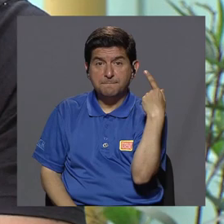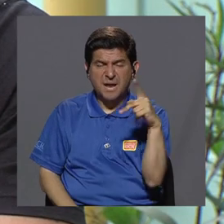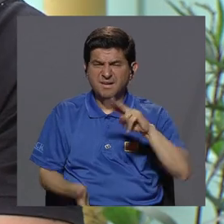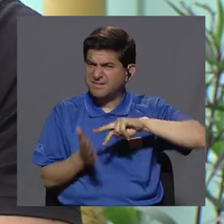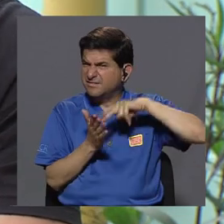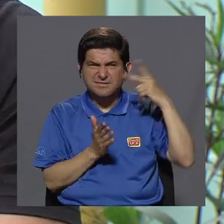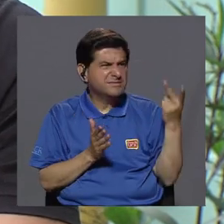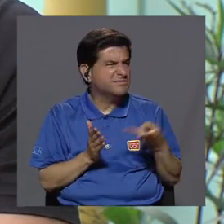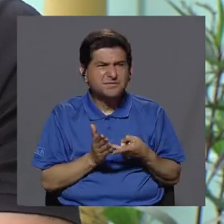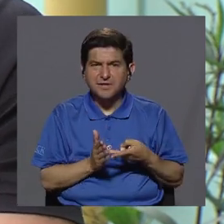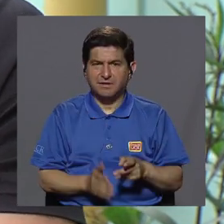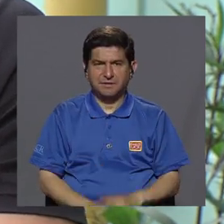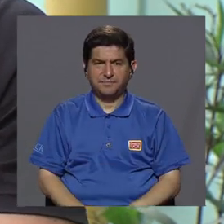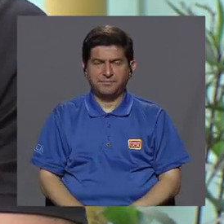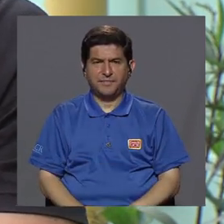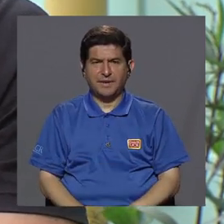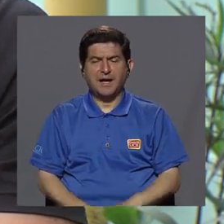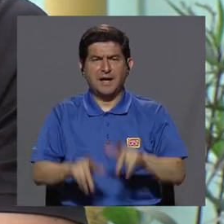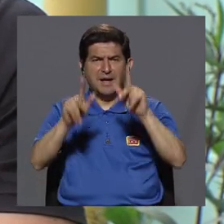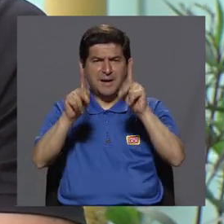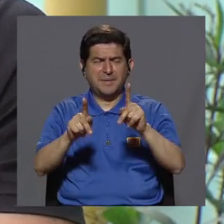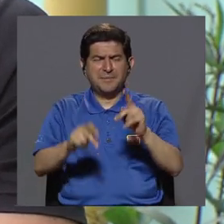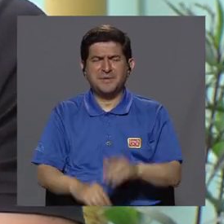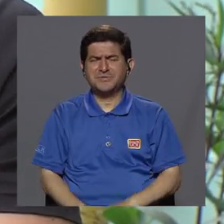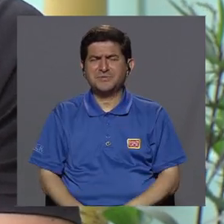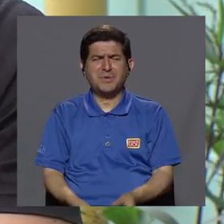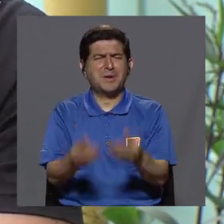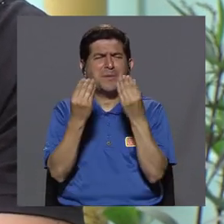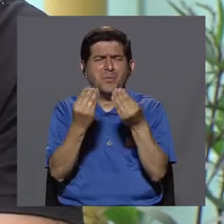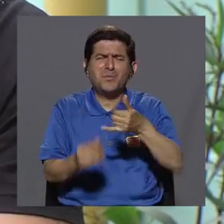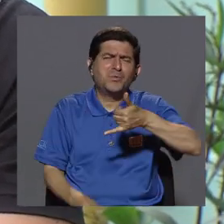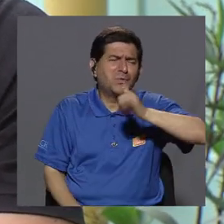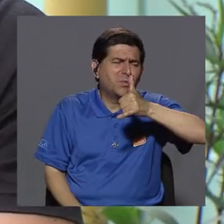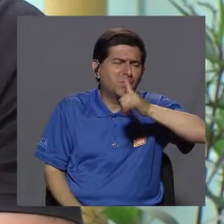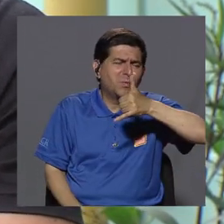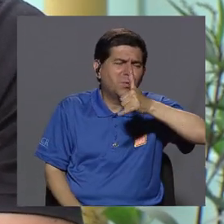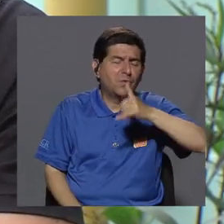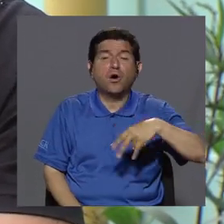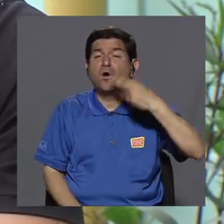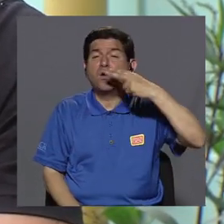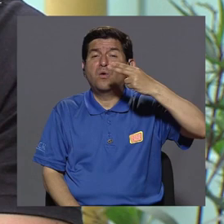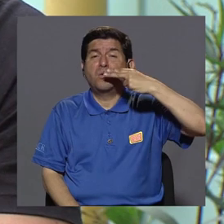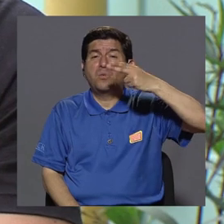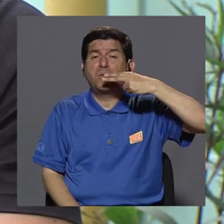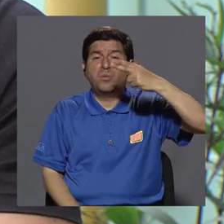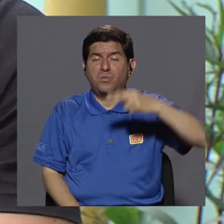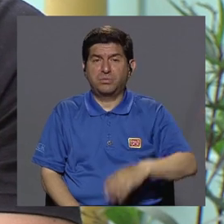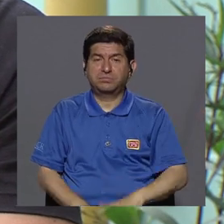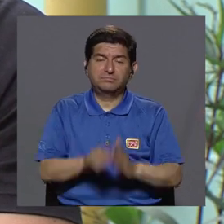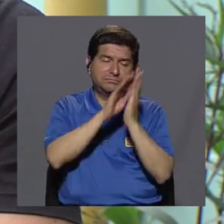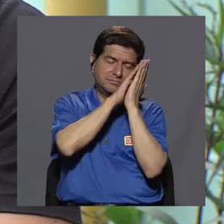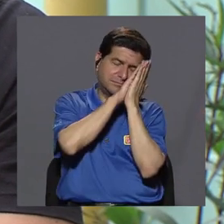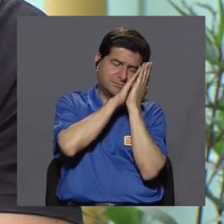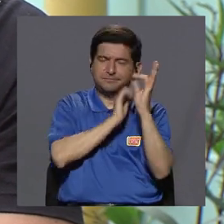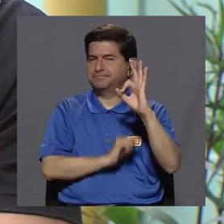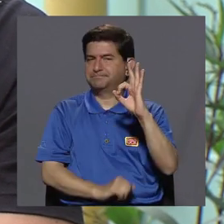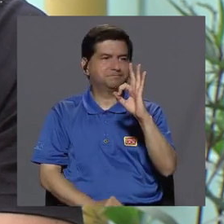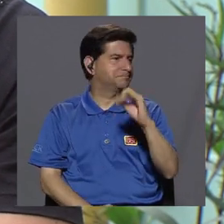quiere decir? Por ejemplo, el exceso de alcohol, de fumado, el no dormir bien,